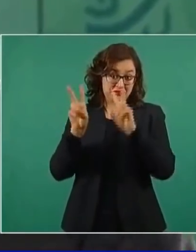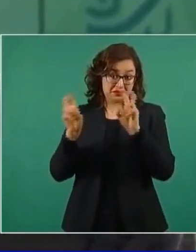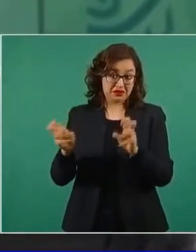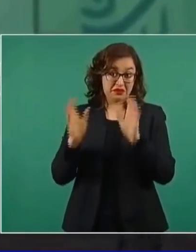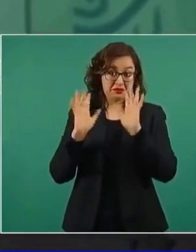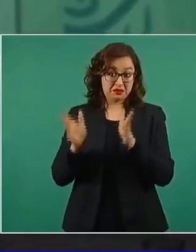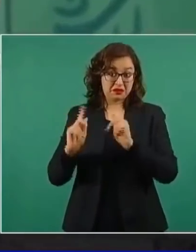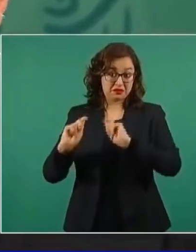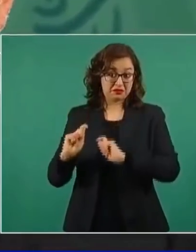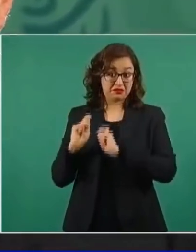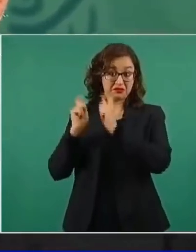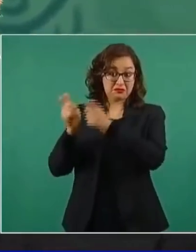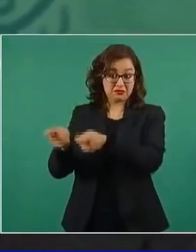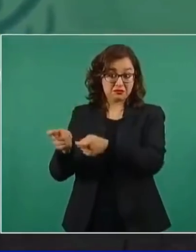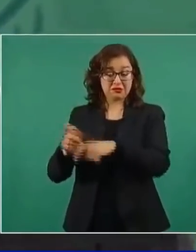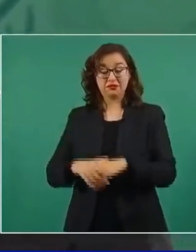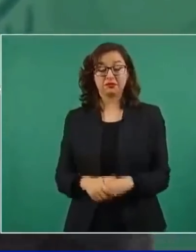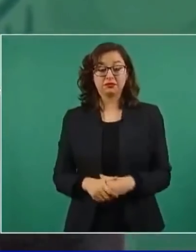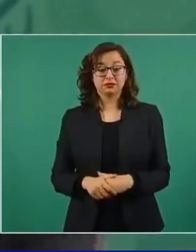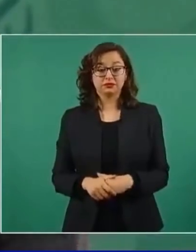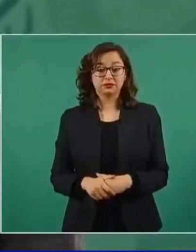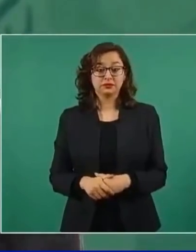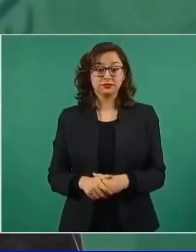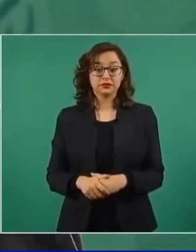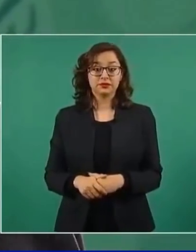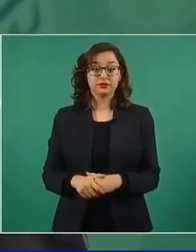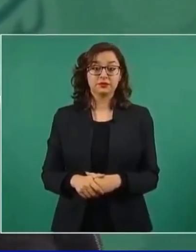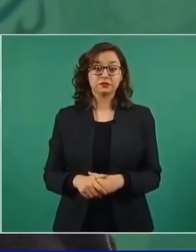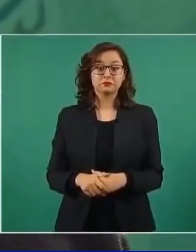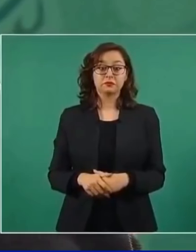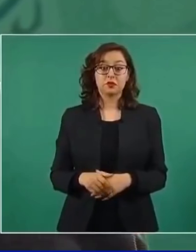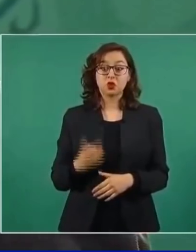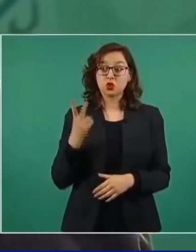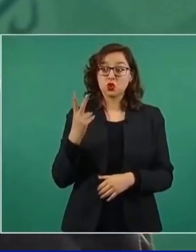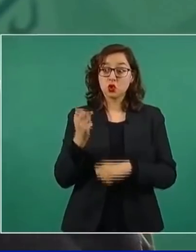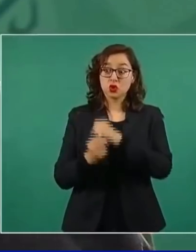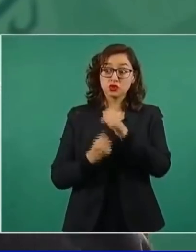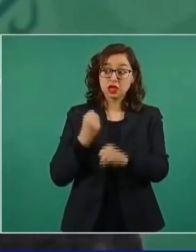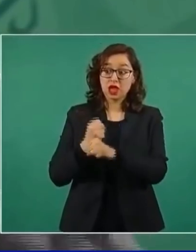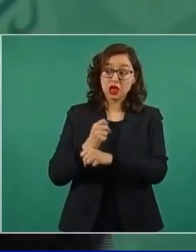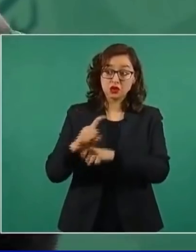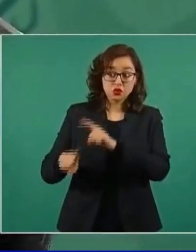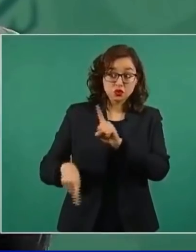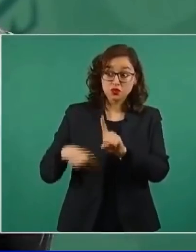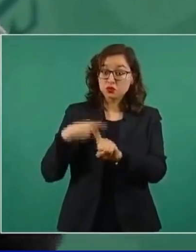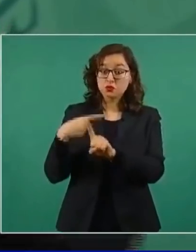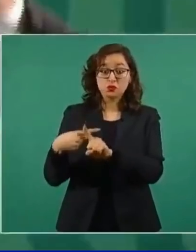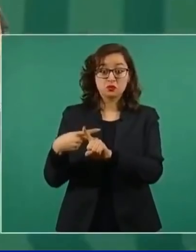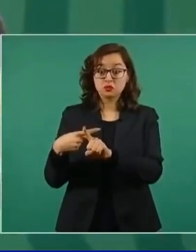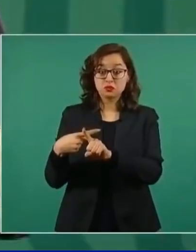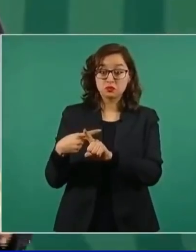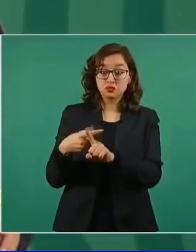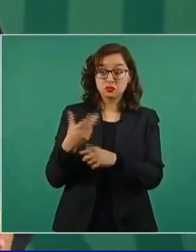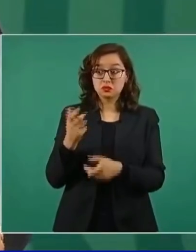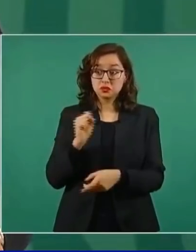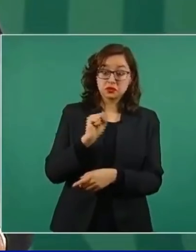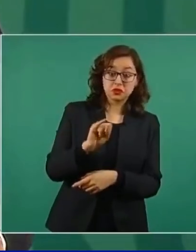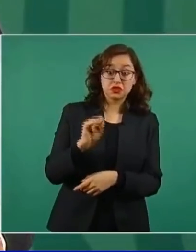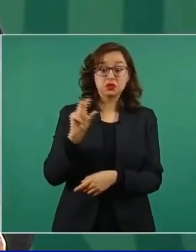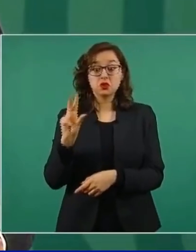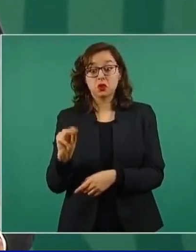Si no se permite la ampliación, que ellos van a decidirlo,